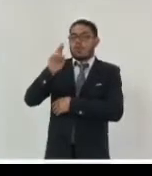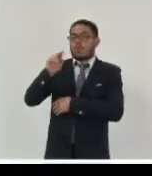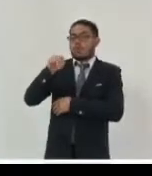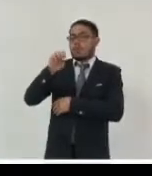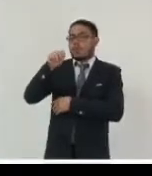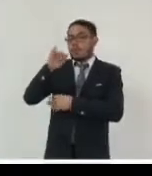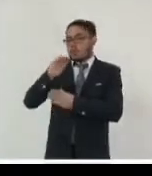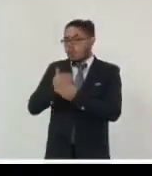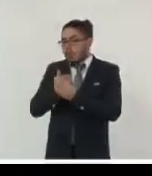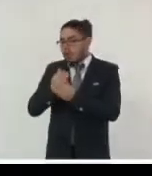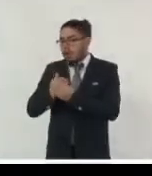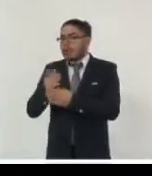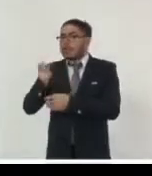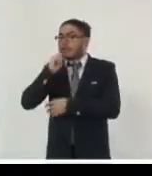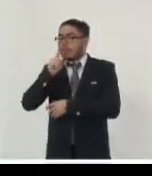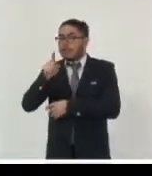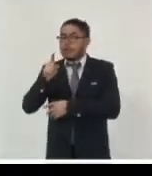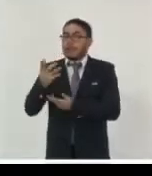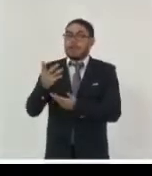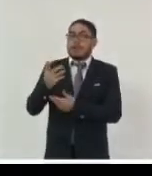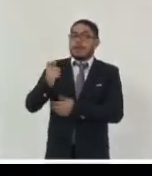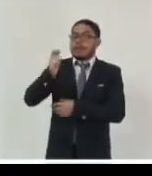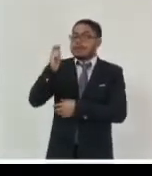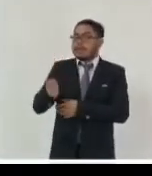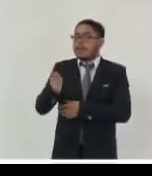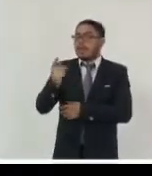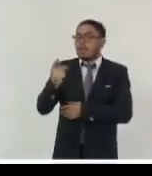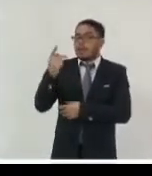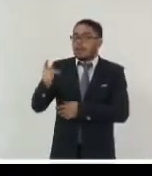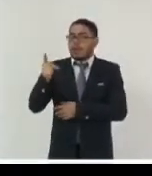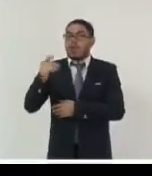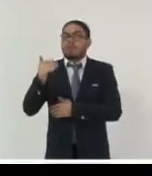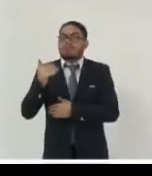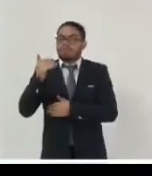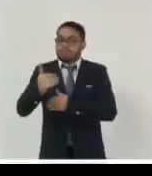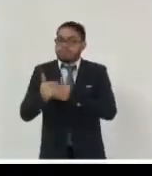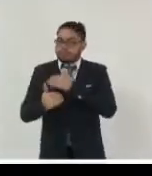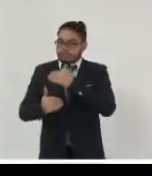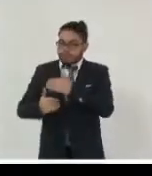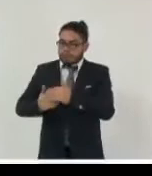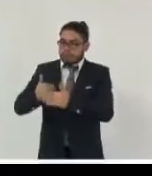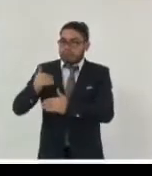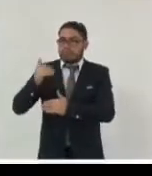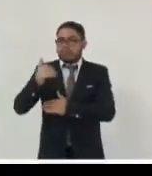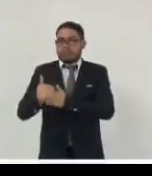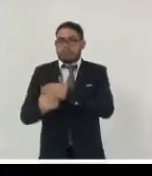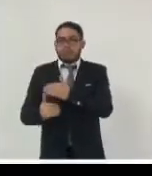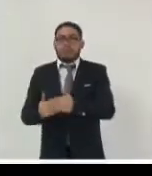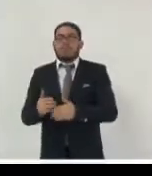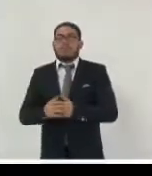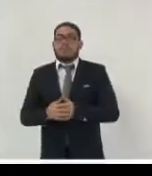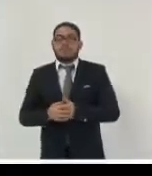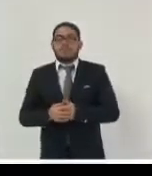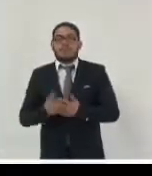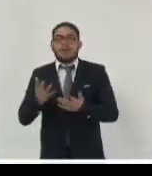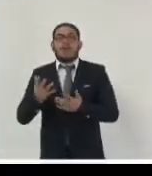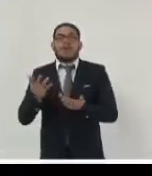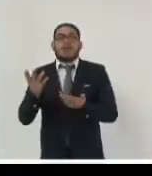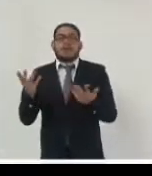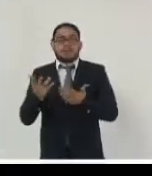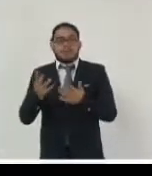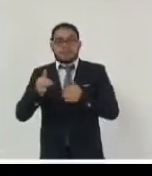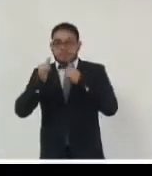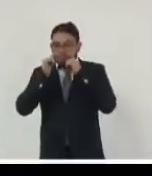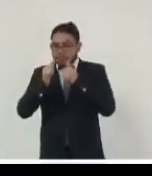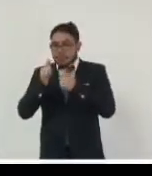documentar algo y ser reutilizados etcétera etcétera el mantenimiento del contexto de producción y de